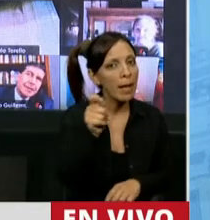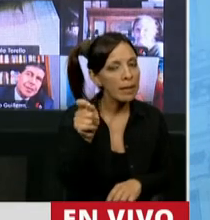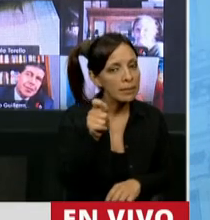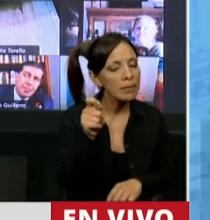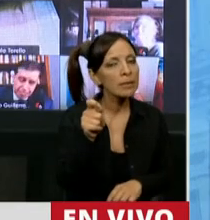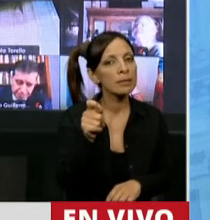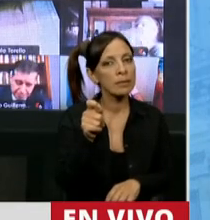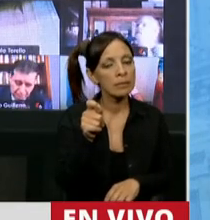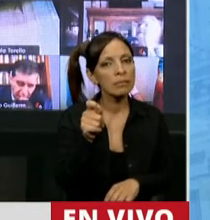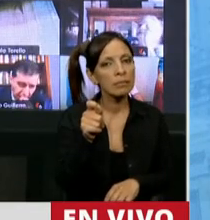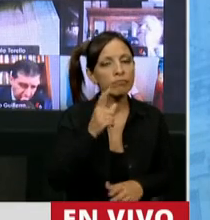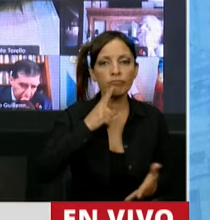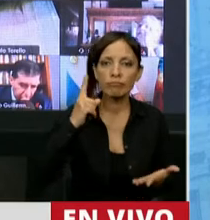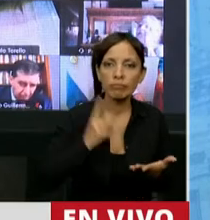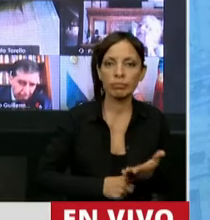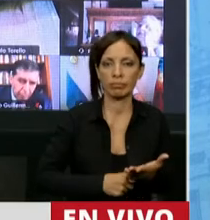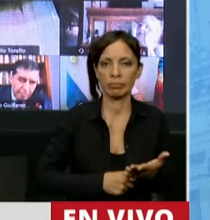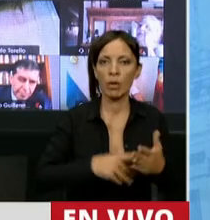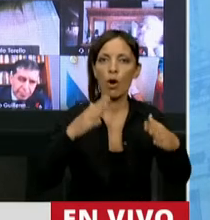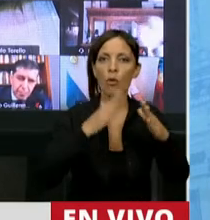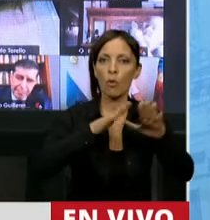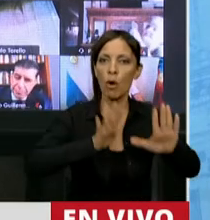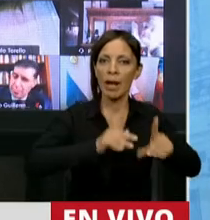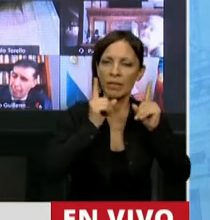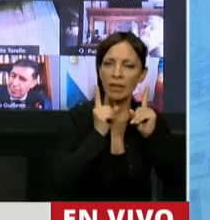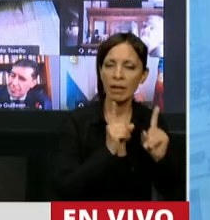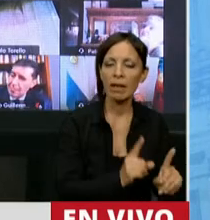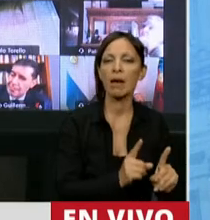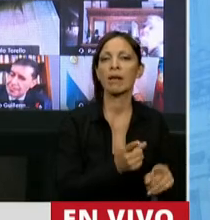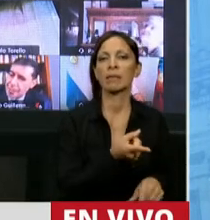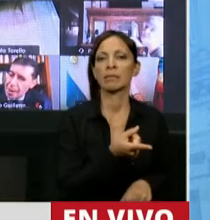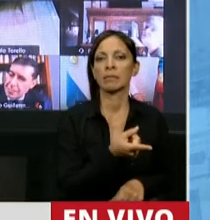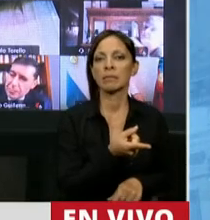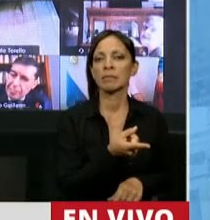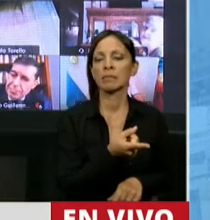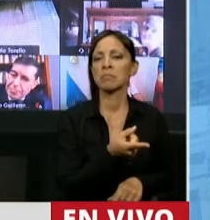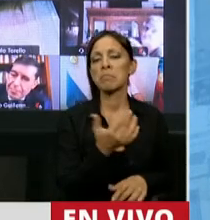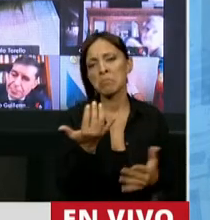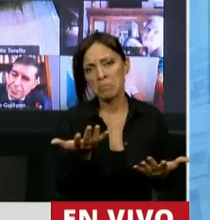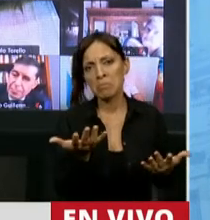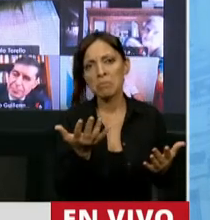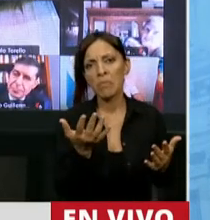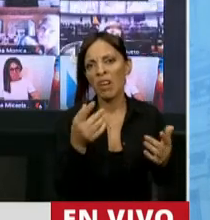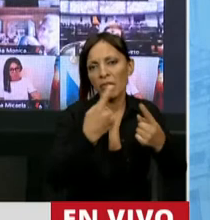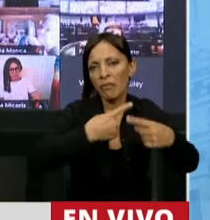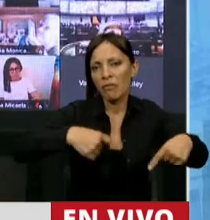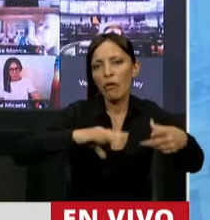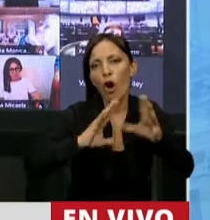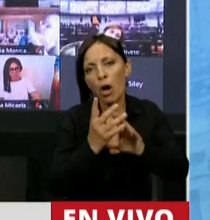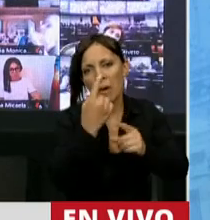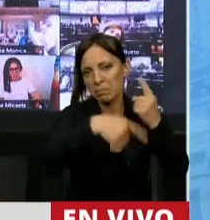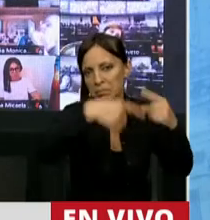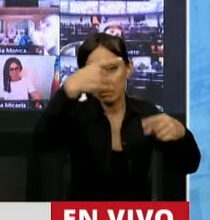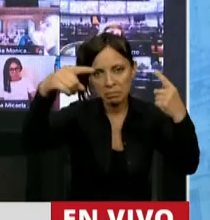decretada la cuarentena con todas sus variantes, ¿no es cierto?,